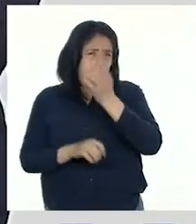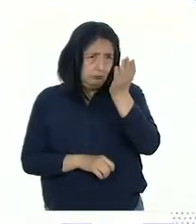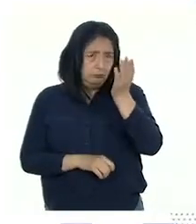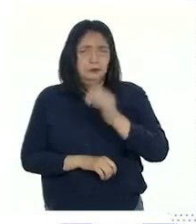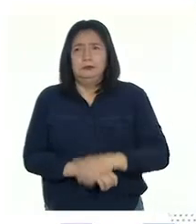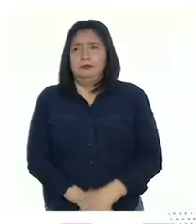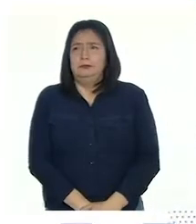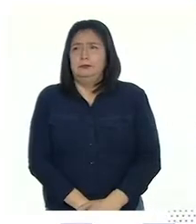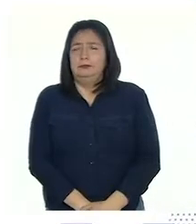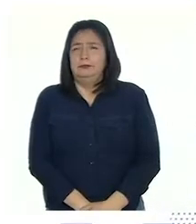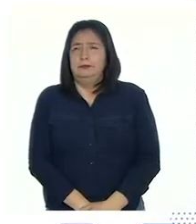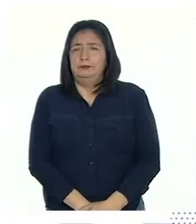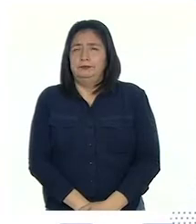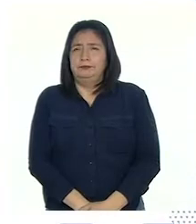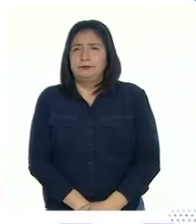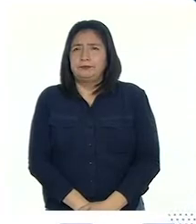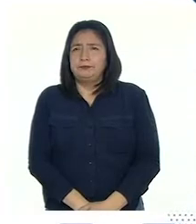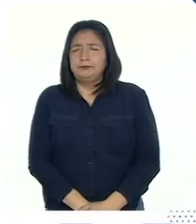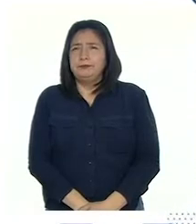estas.